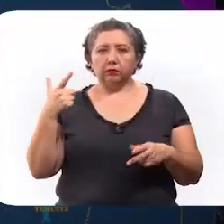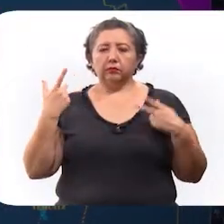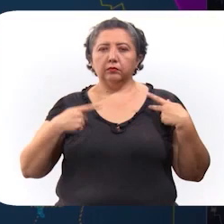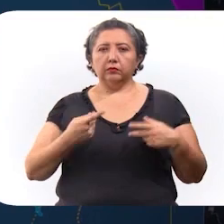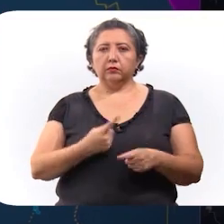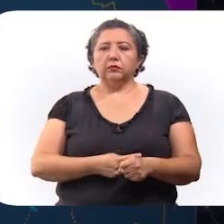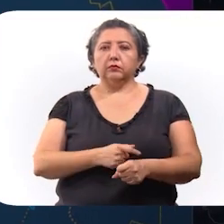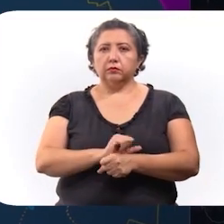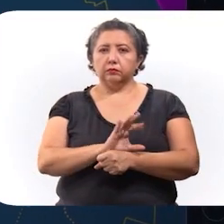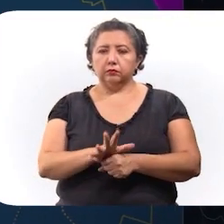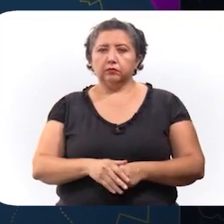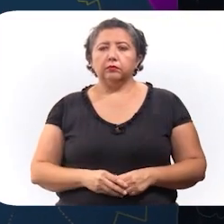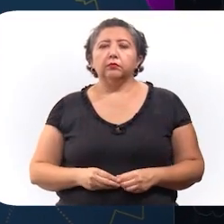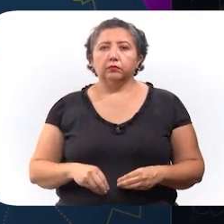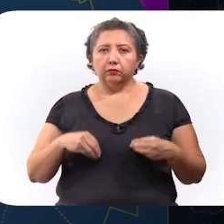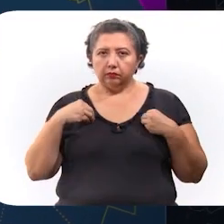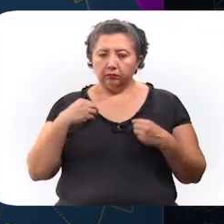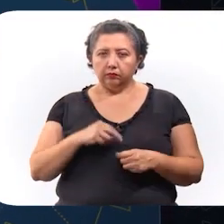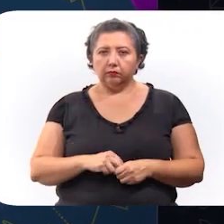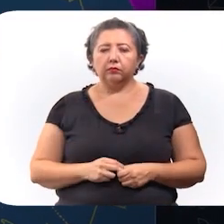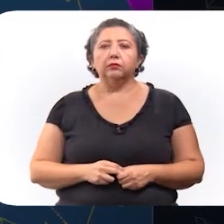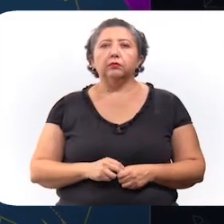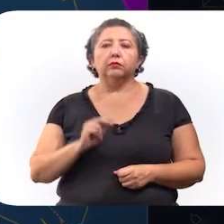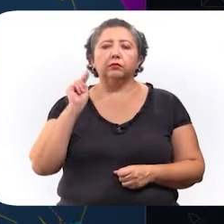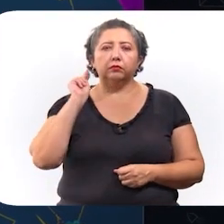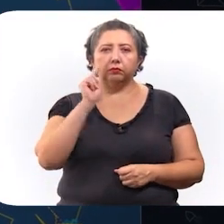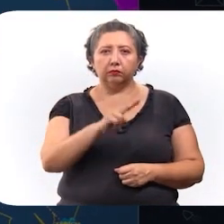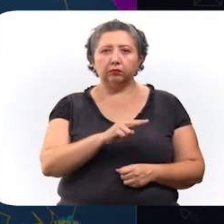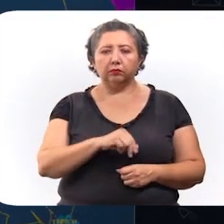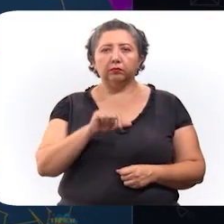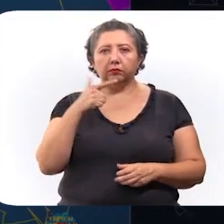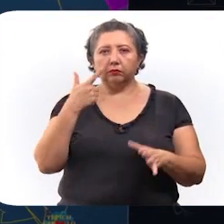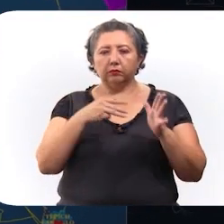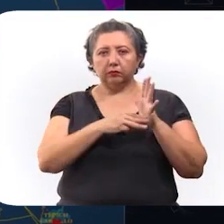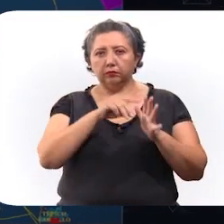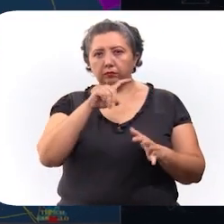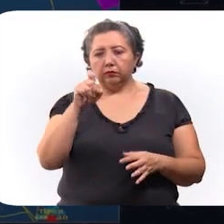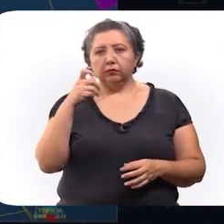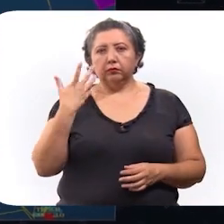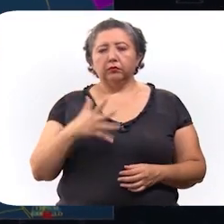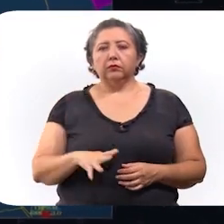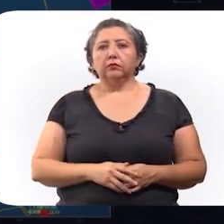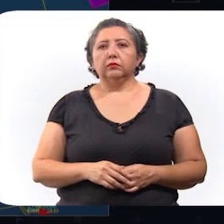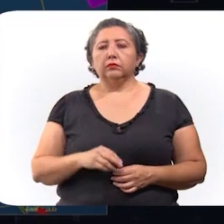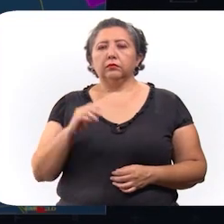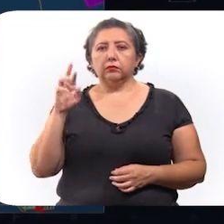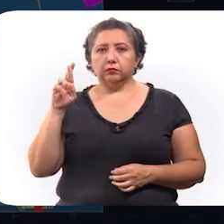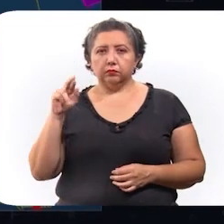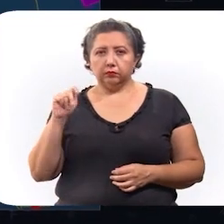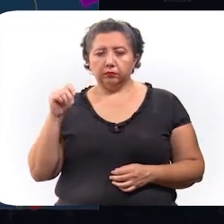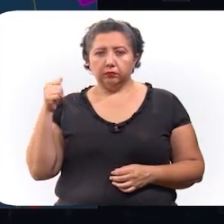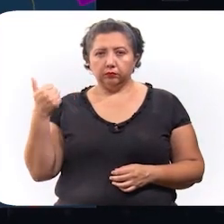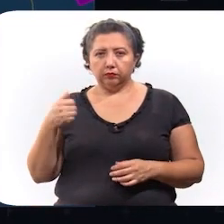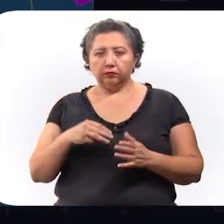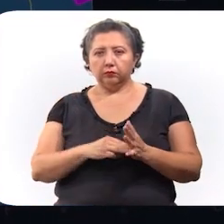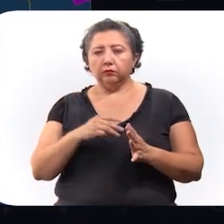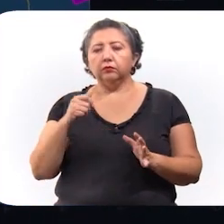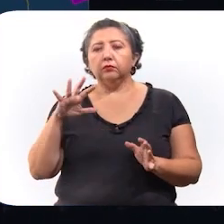personas contagiadas de coronavirus, que viven en la zona norte 12,110, en la zona oriente 11